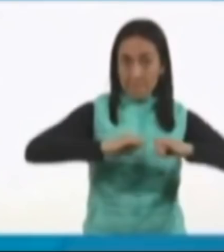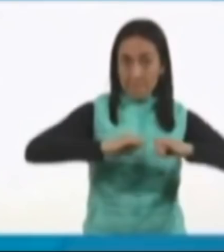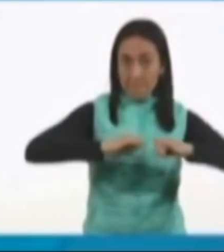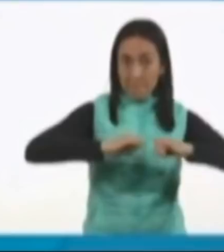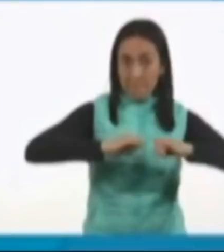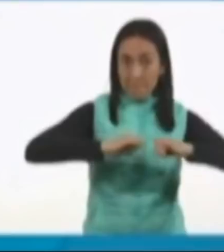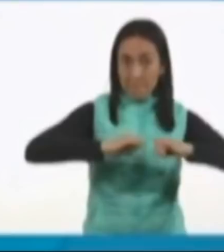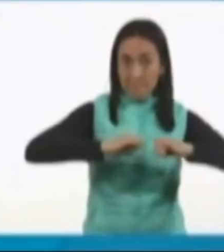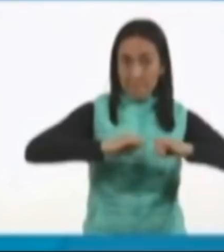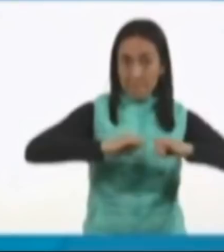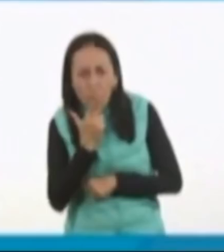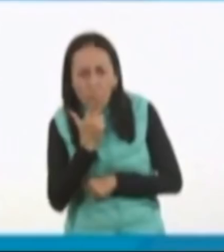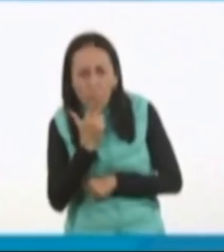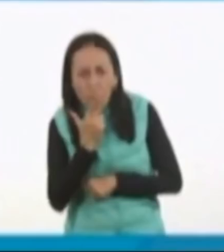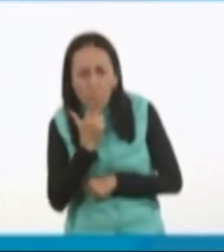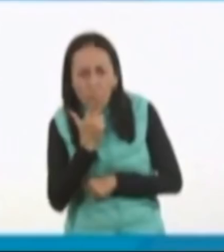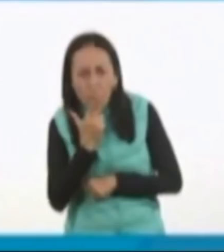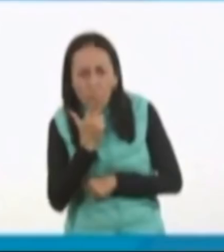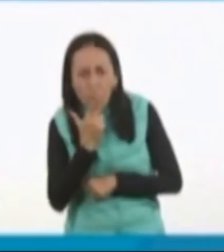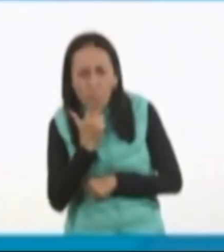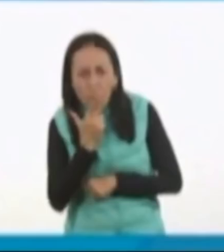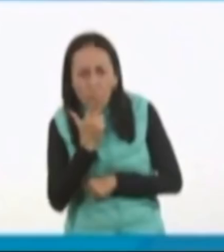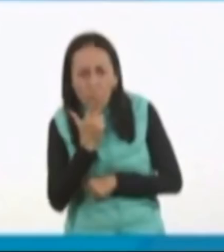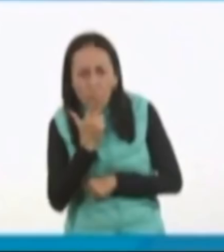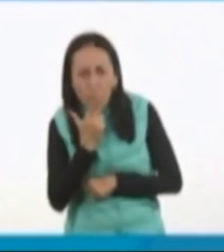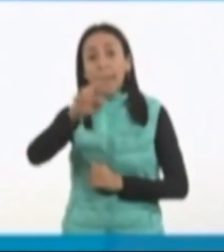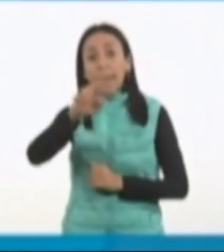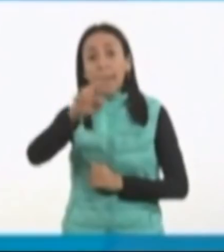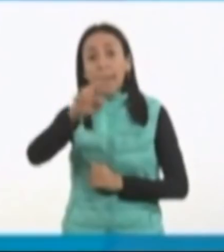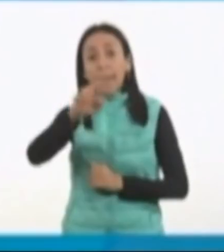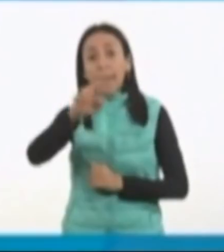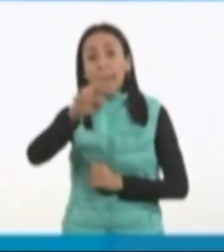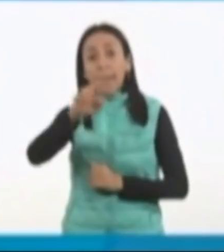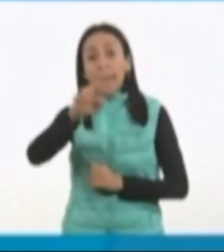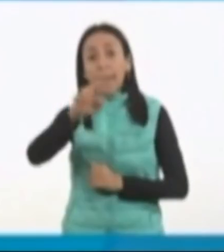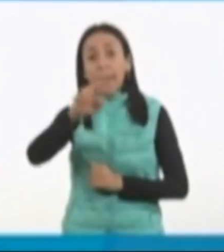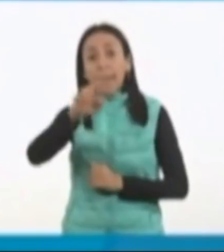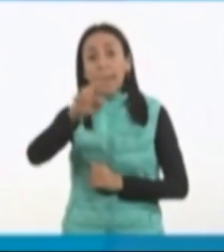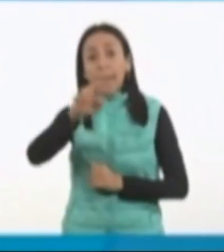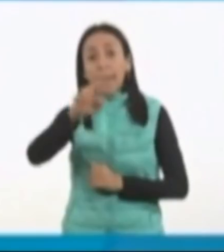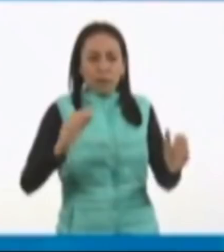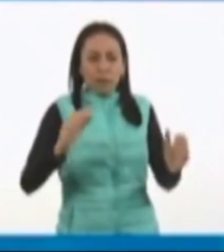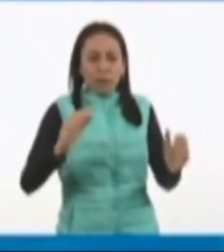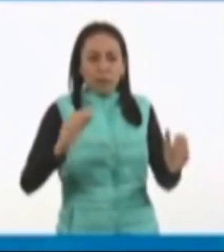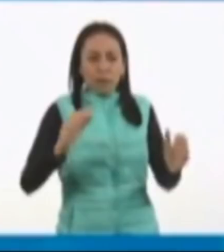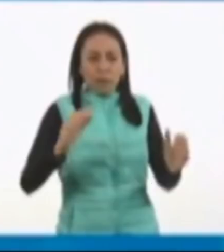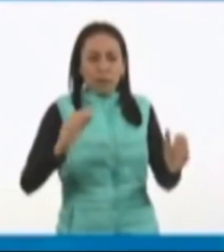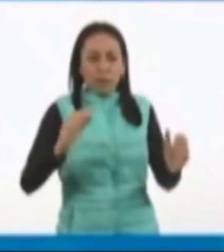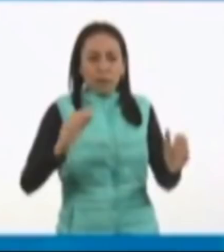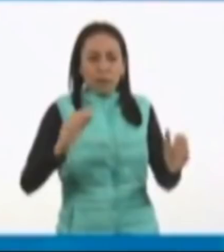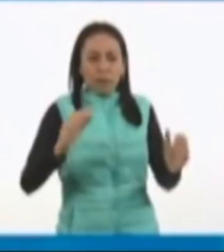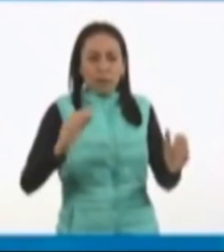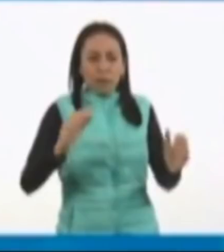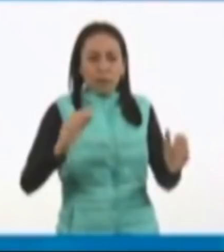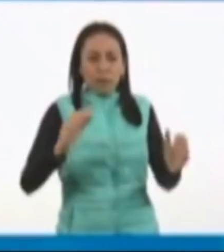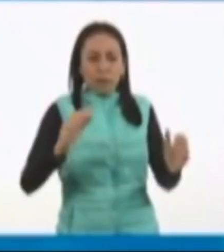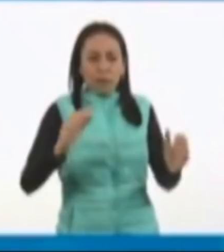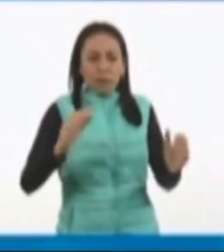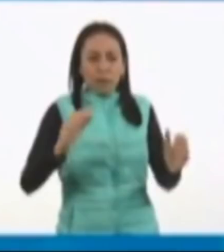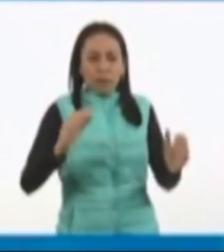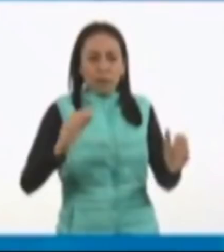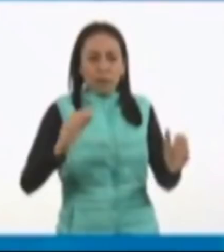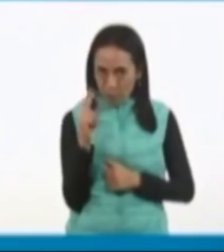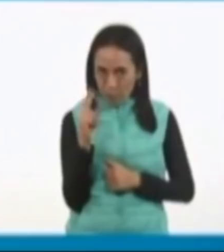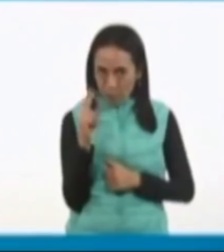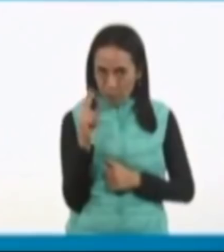cuenta con grandes sierras, como la Sierra Madre Occidental, Sierra de Chiapas, también tenemos extensas llanuras y las mesetas que se